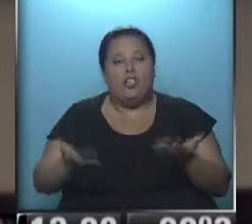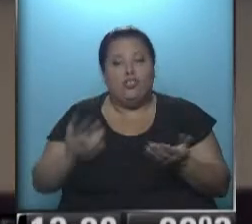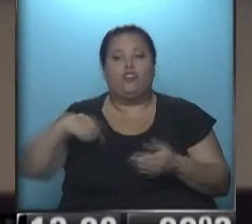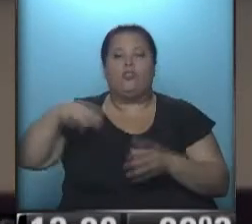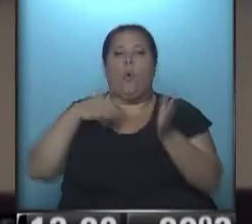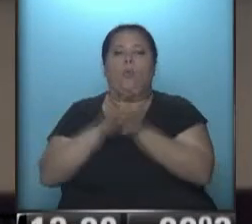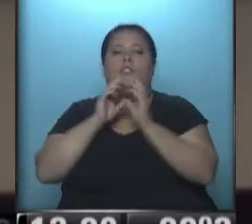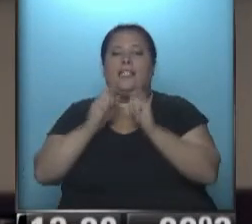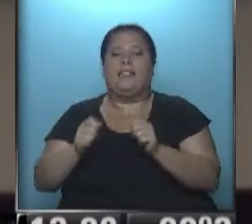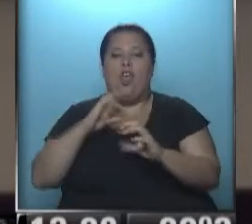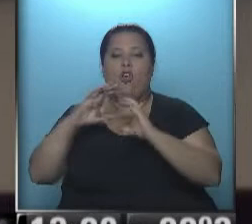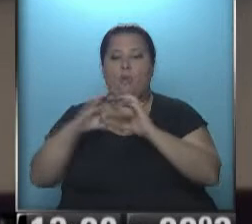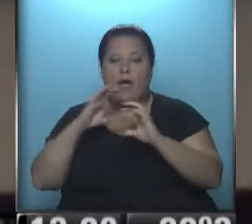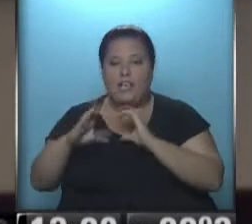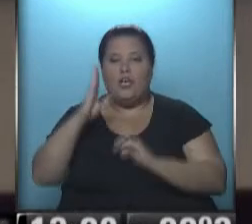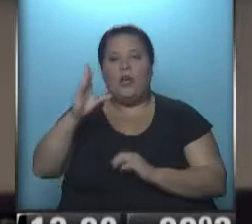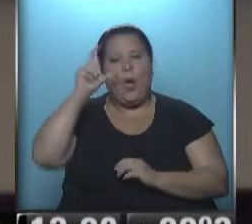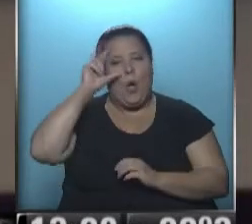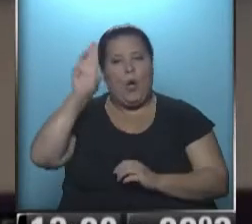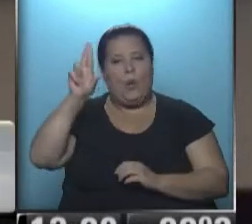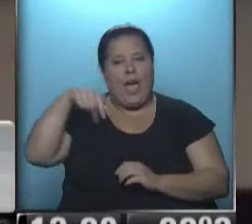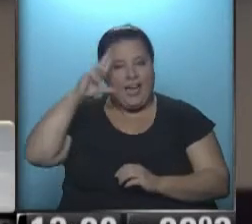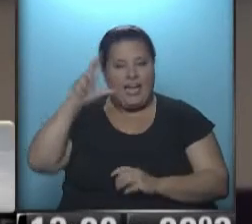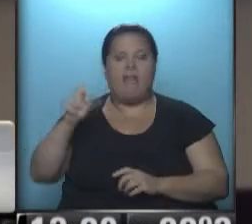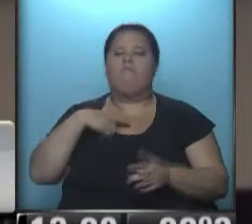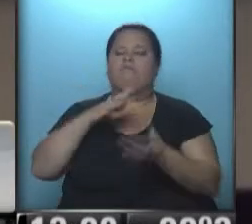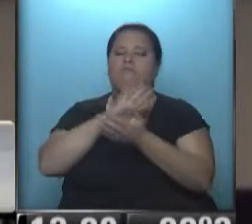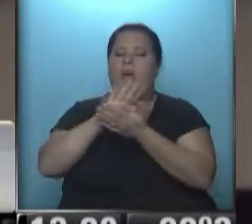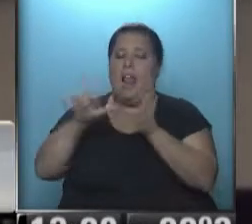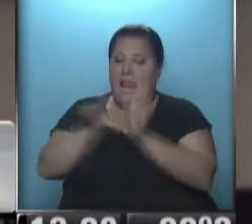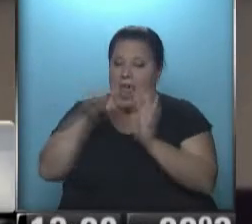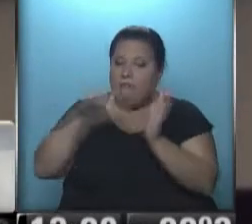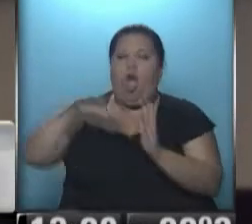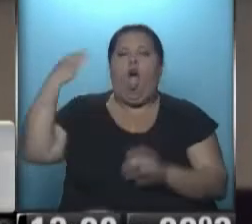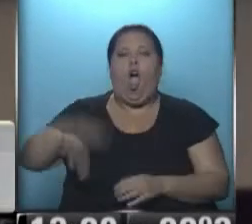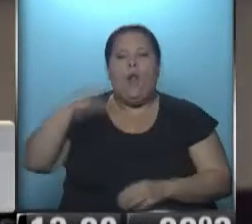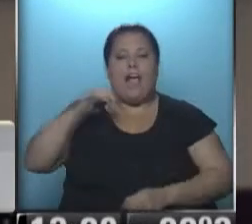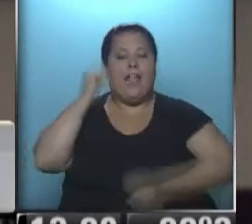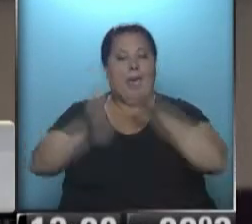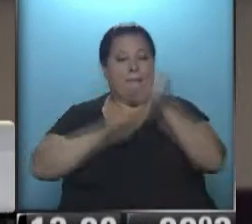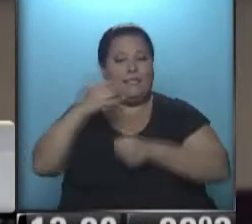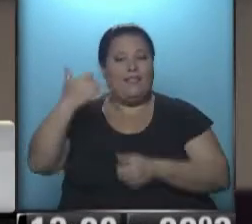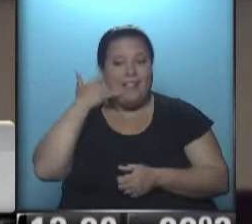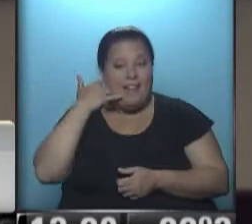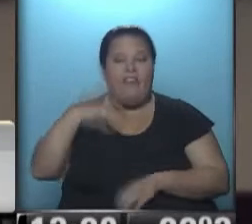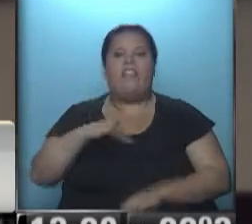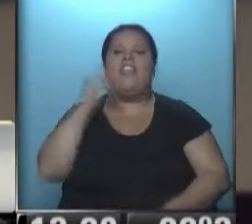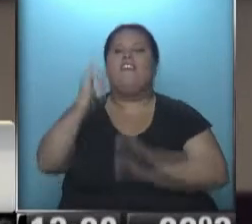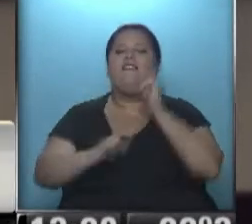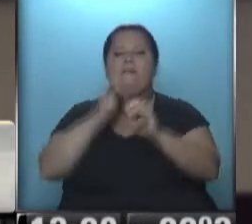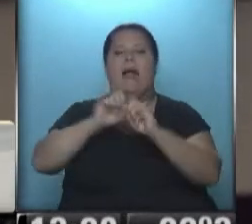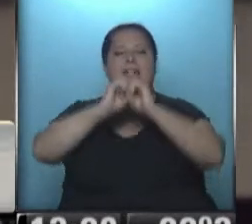juntos con el Secretario de Comunicaciones, Norberto Berner, hicimos una resolución donde obligamos a todas las empresas de telefonía a que le informen